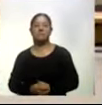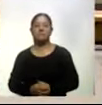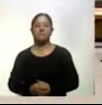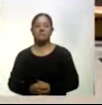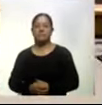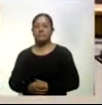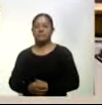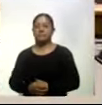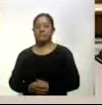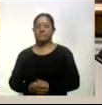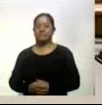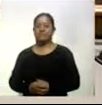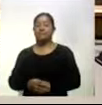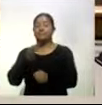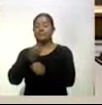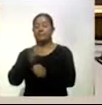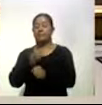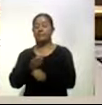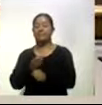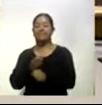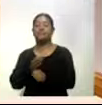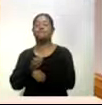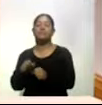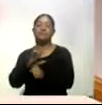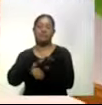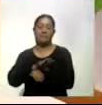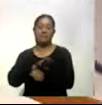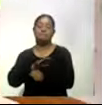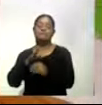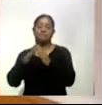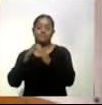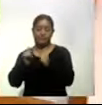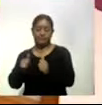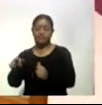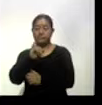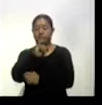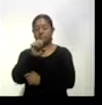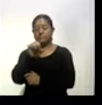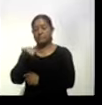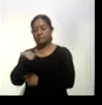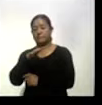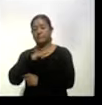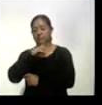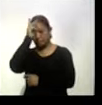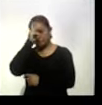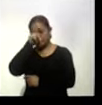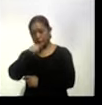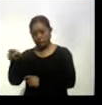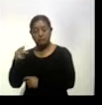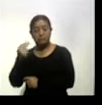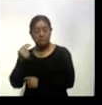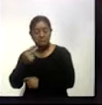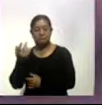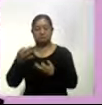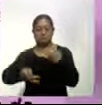Durante la contingencia sanitaria nacional por COVID-19, el Instituto Estatal de la Mujer brinda atención psicológica, jurídica y de trabajo